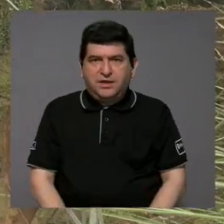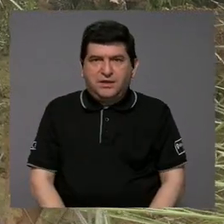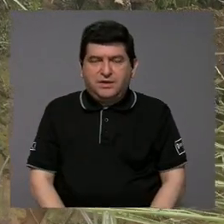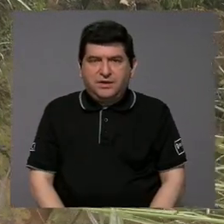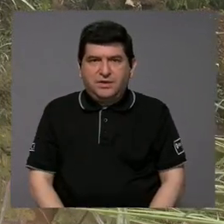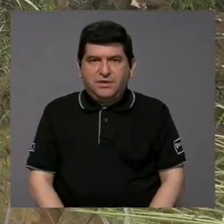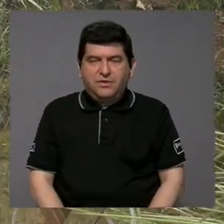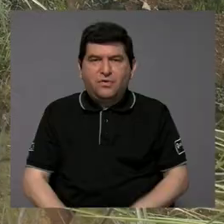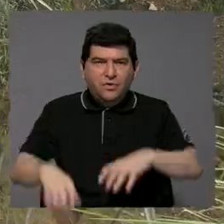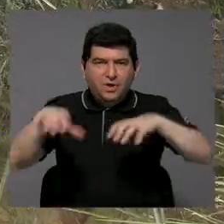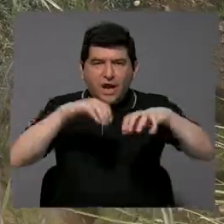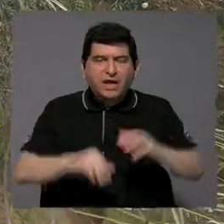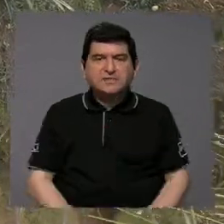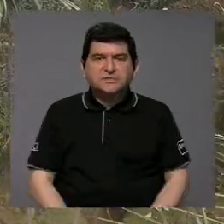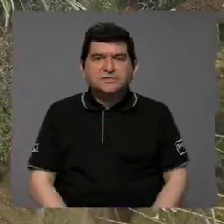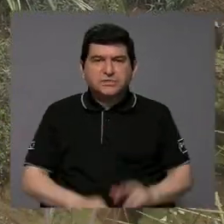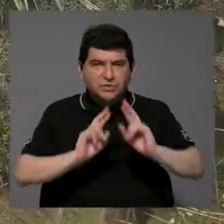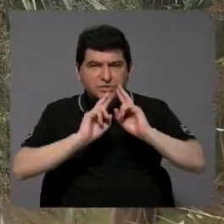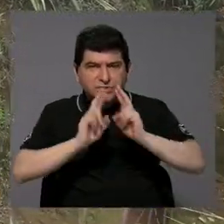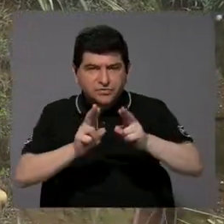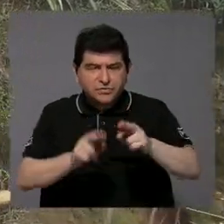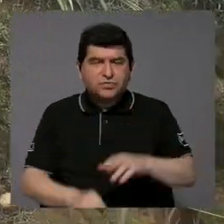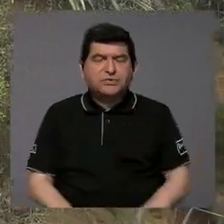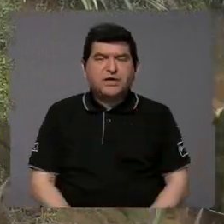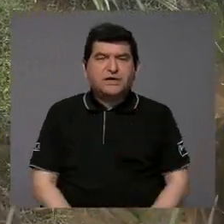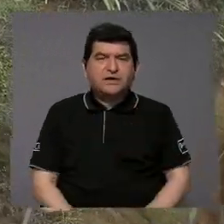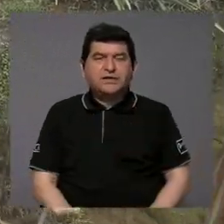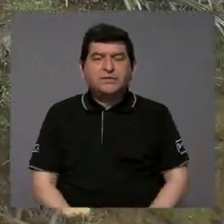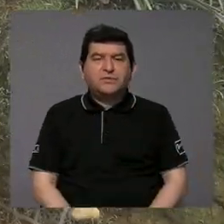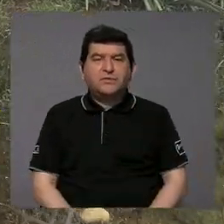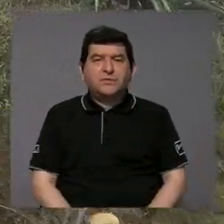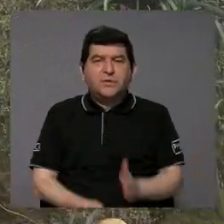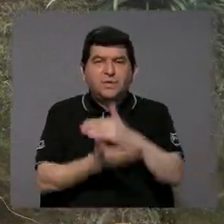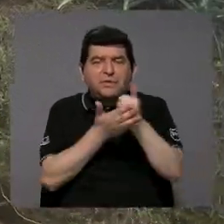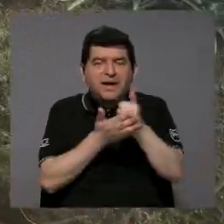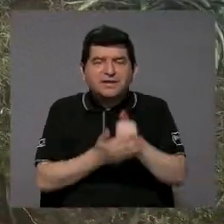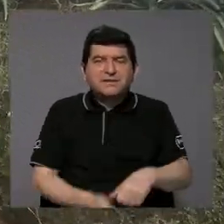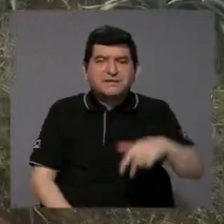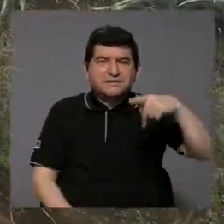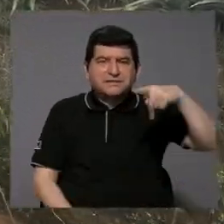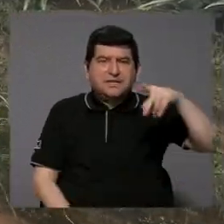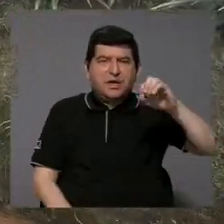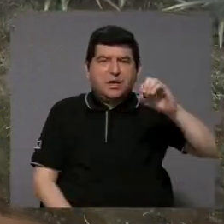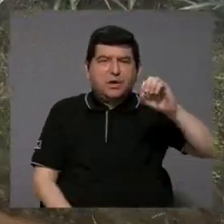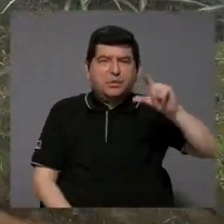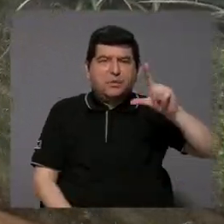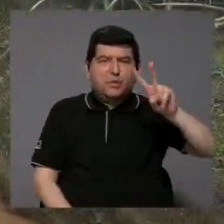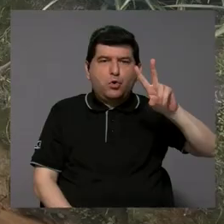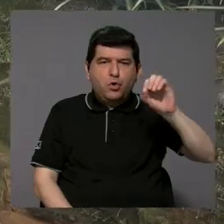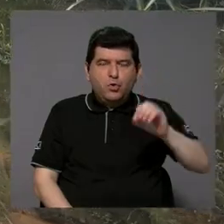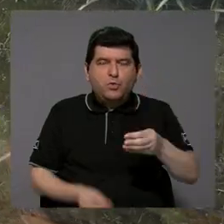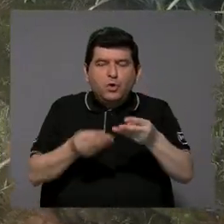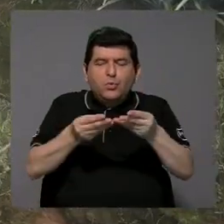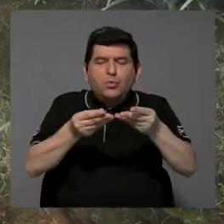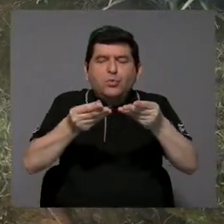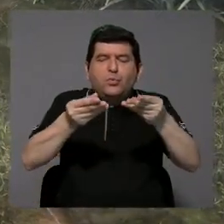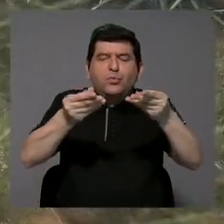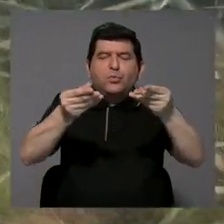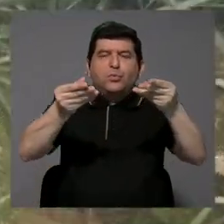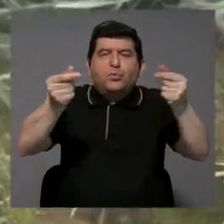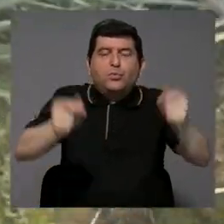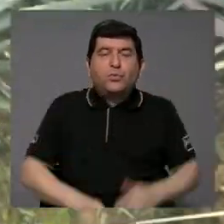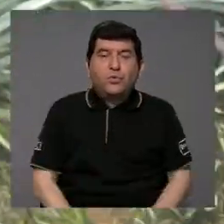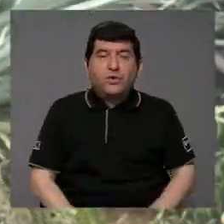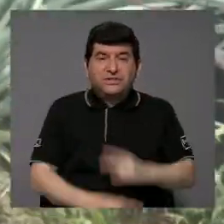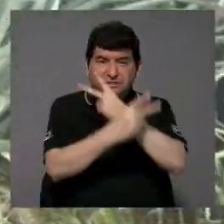acción de deriva, y también por el aire, incluso por partículas de polvo están llegando plaguicidas a donde no tienen que llegar, a